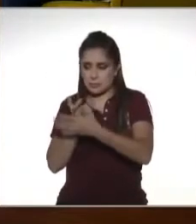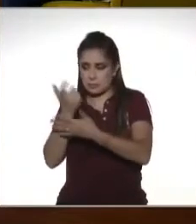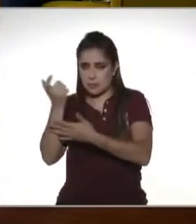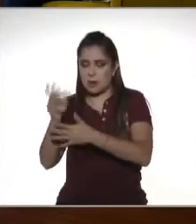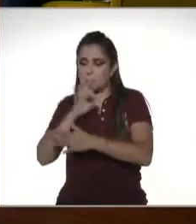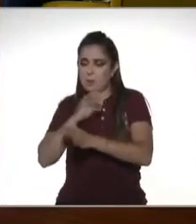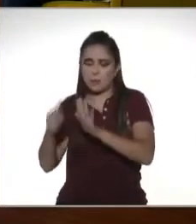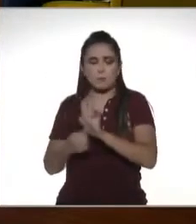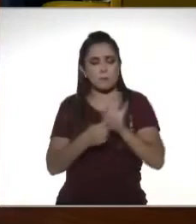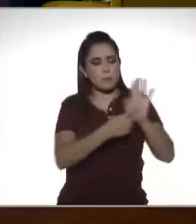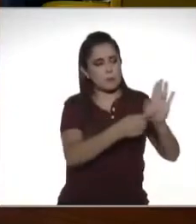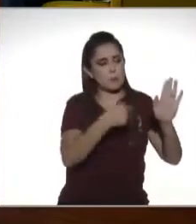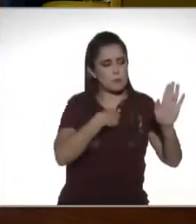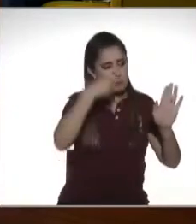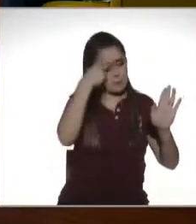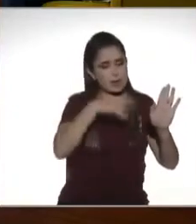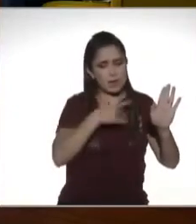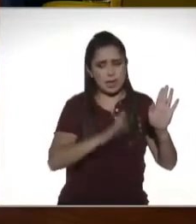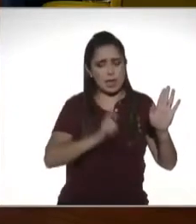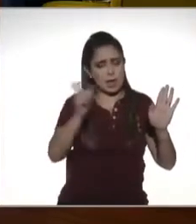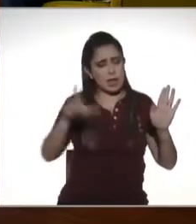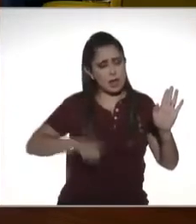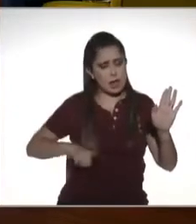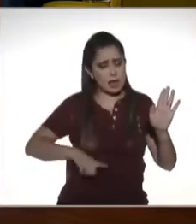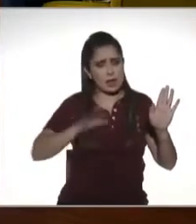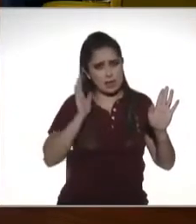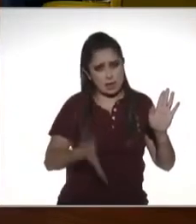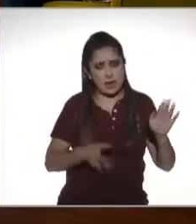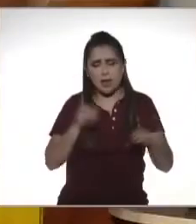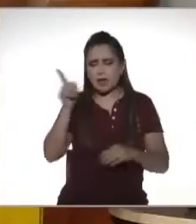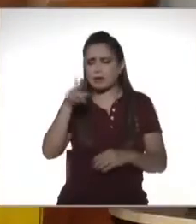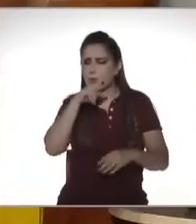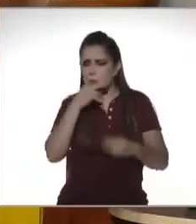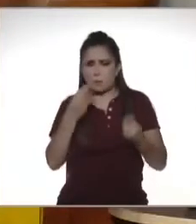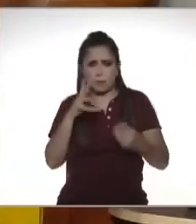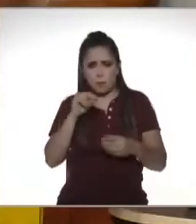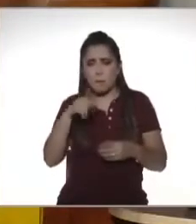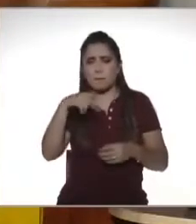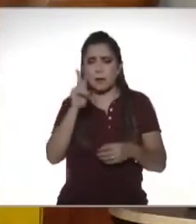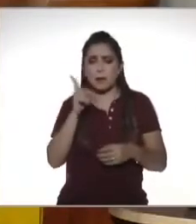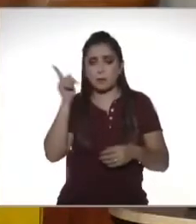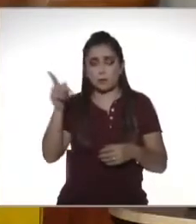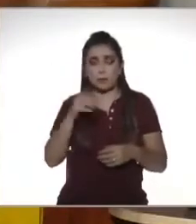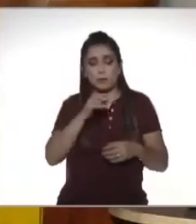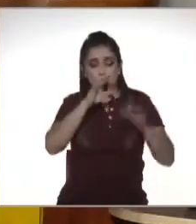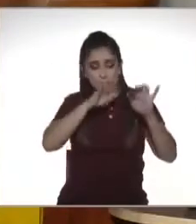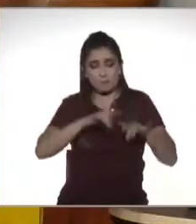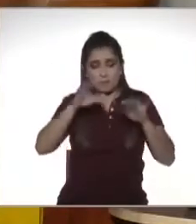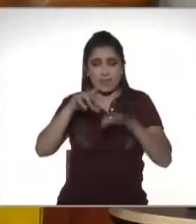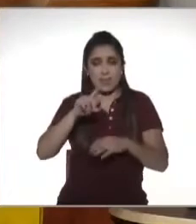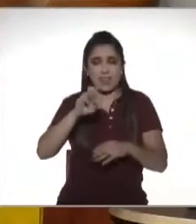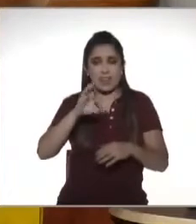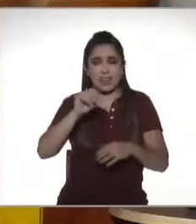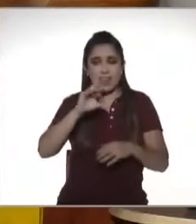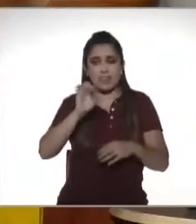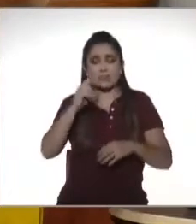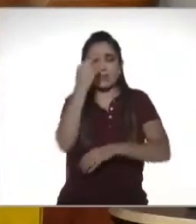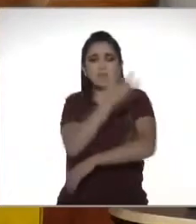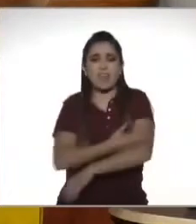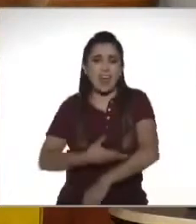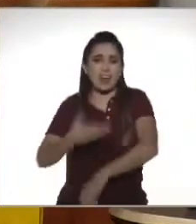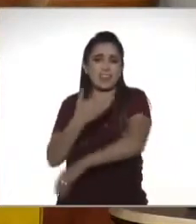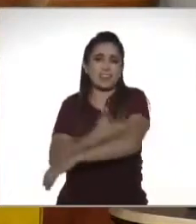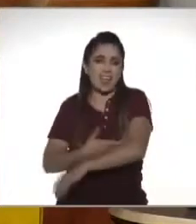acreditable también aquí en México o que no se preocupe tanto pero que se preocupe porque el presentar extemporaneamente la declaración si le puede generar las